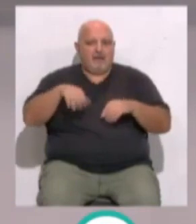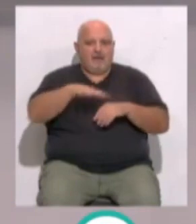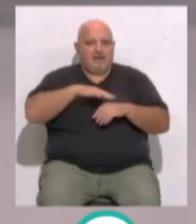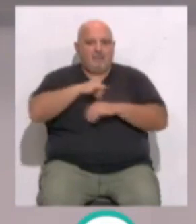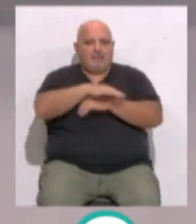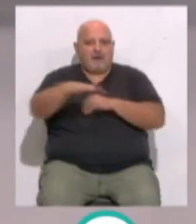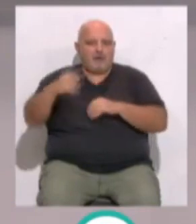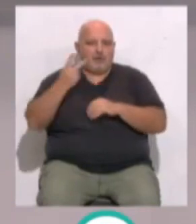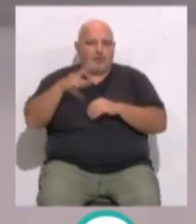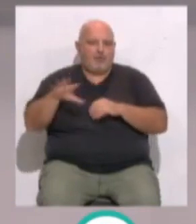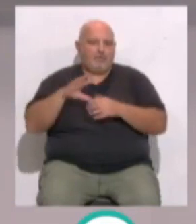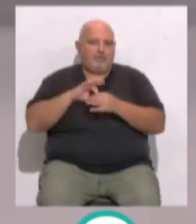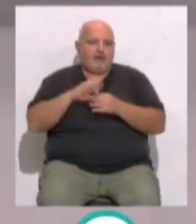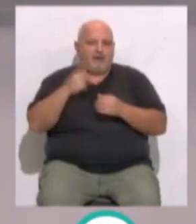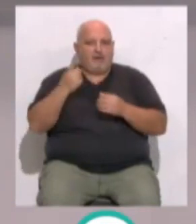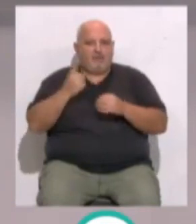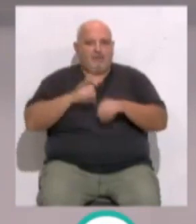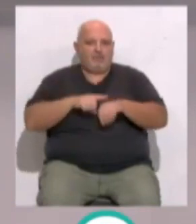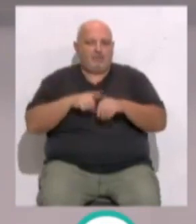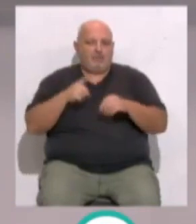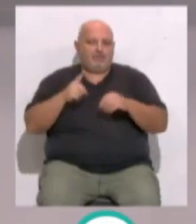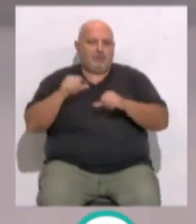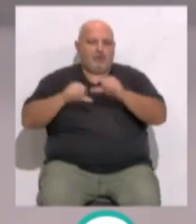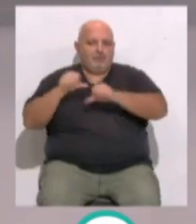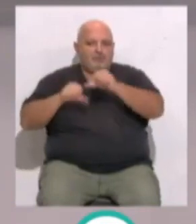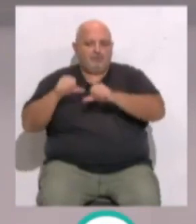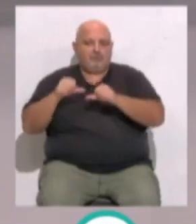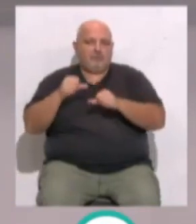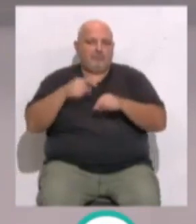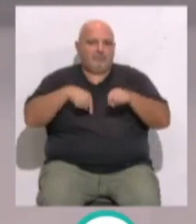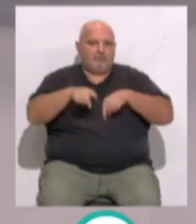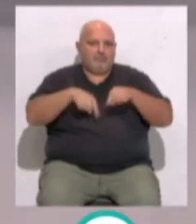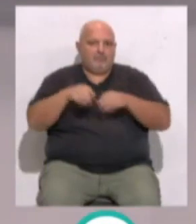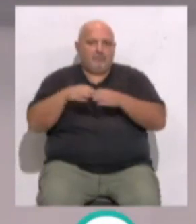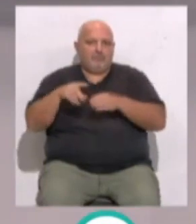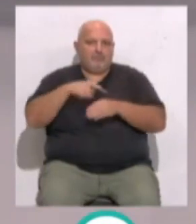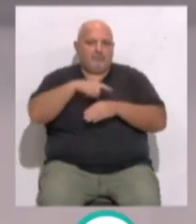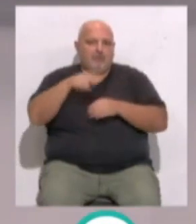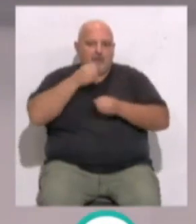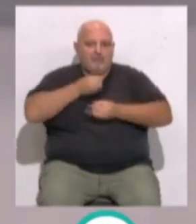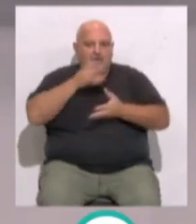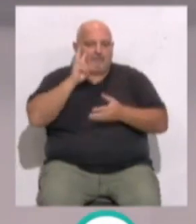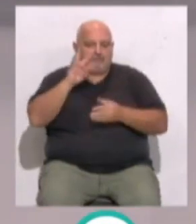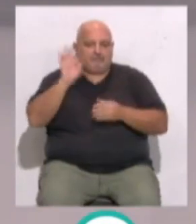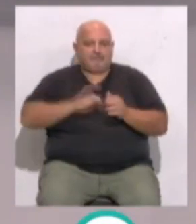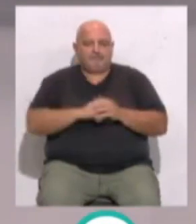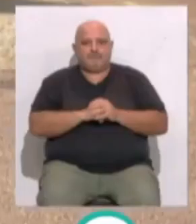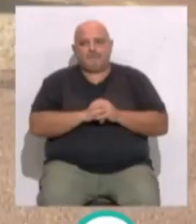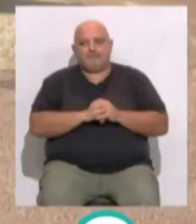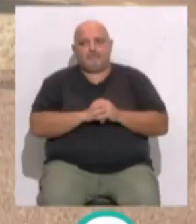en el mar... ...para que se pueda compaginar la competición y los tráficos portuarios, informa Miguel Velasco.